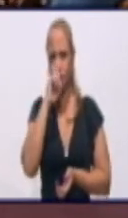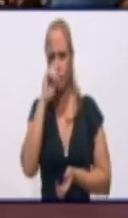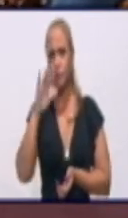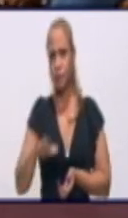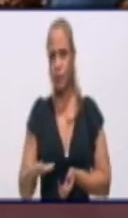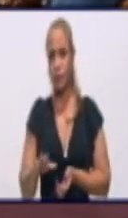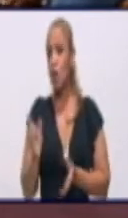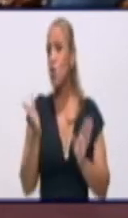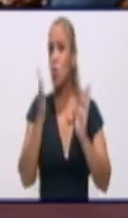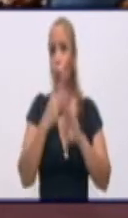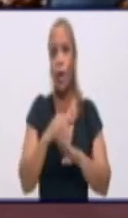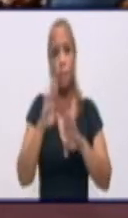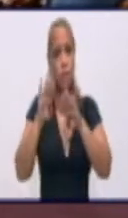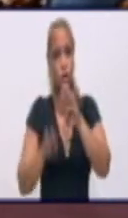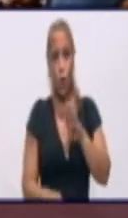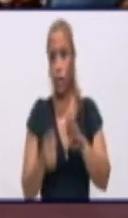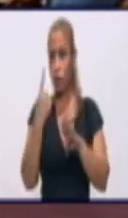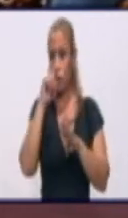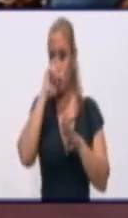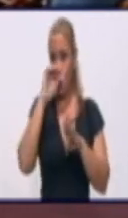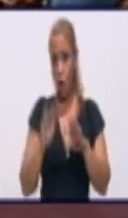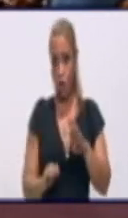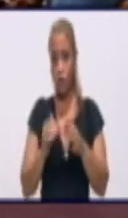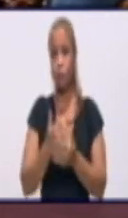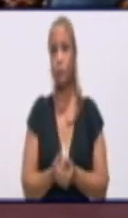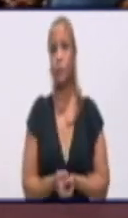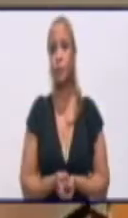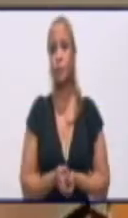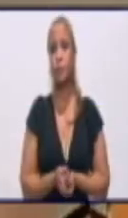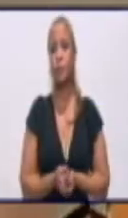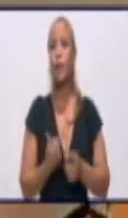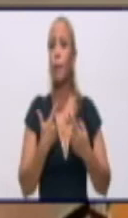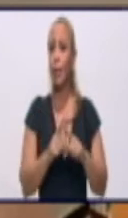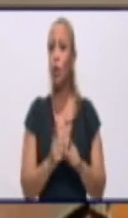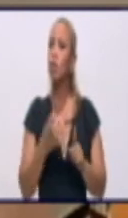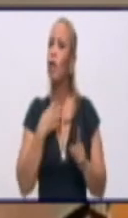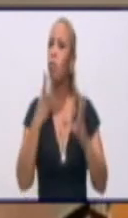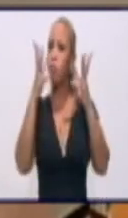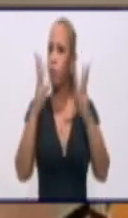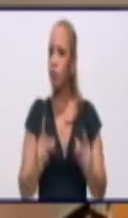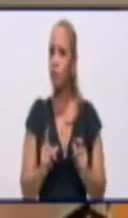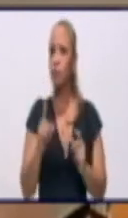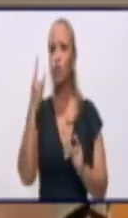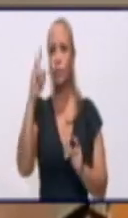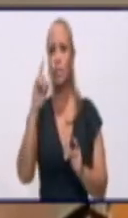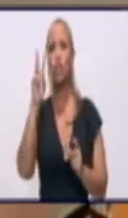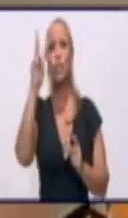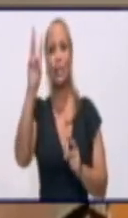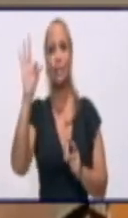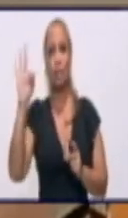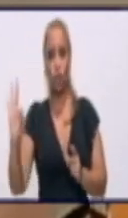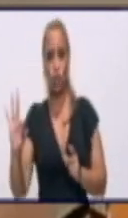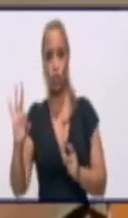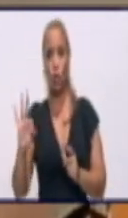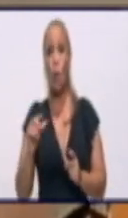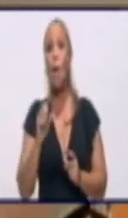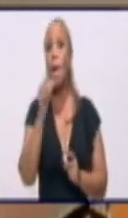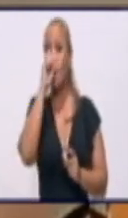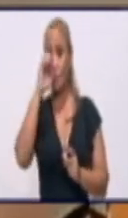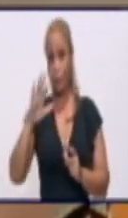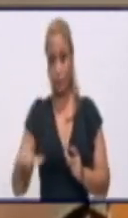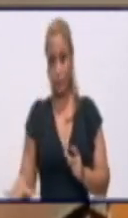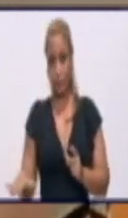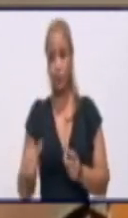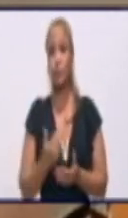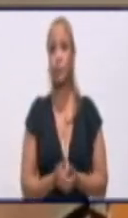de un año, afortunadamente, en las últimas 24 horas. Pero ya acumulamos 938 pacientes en la edad pediátrica con COVID